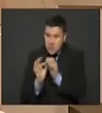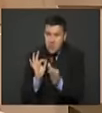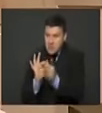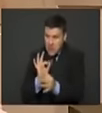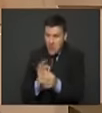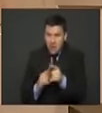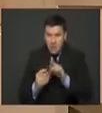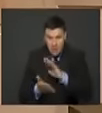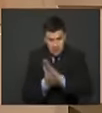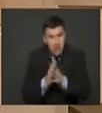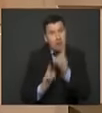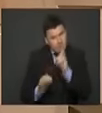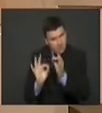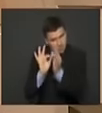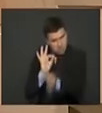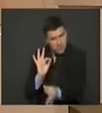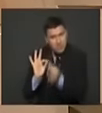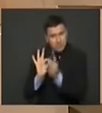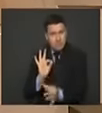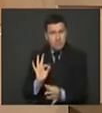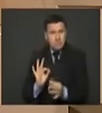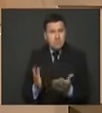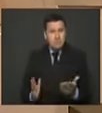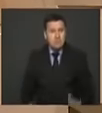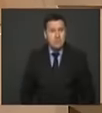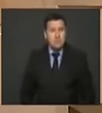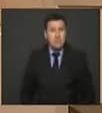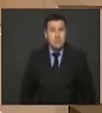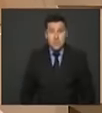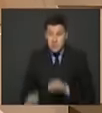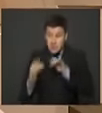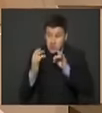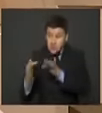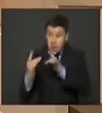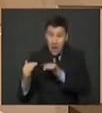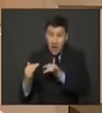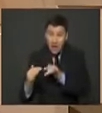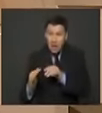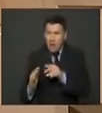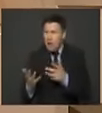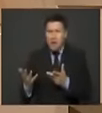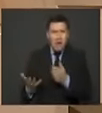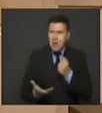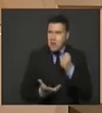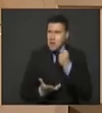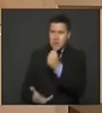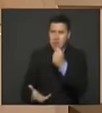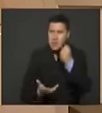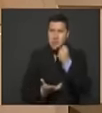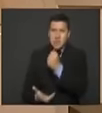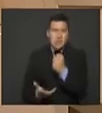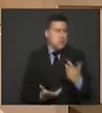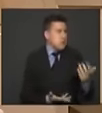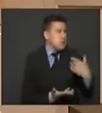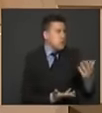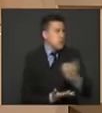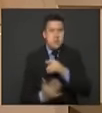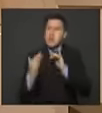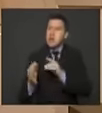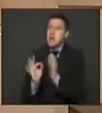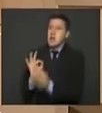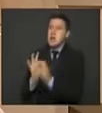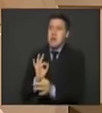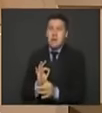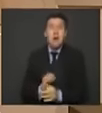para vivir en tiempos de normalidad así como la guerra no fue un tiempo de normalidad y recaudamos recursos extraordinarios la